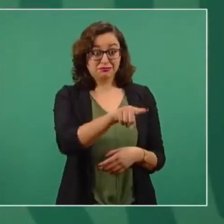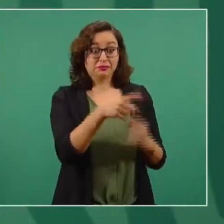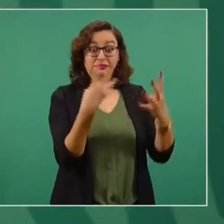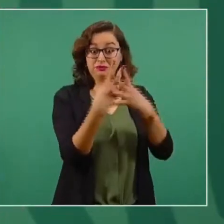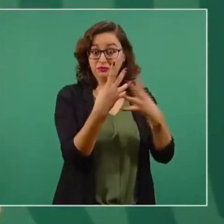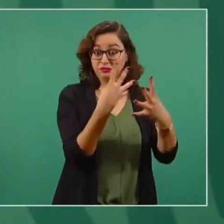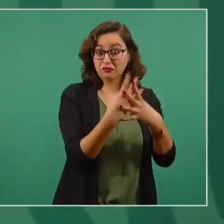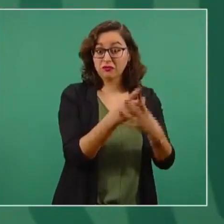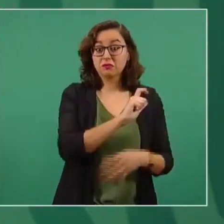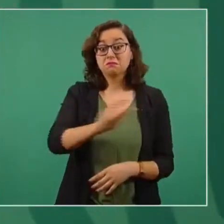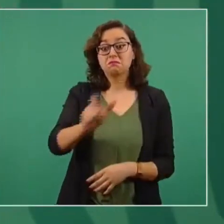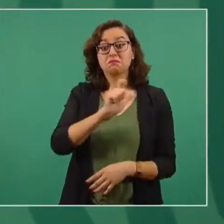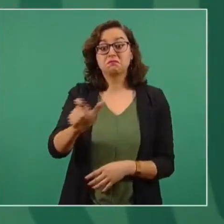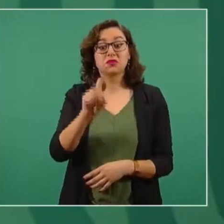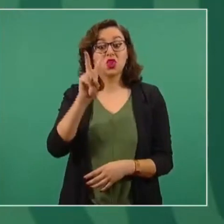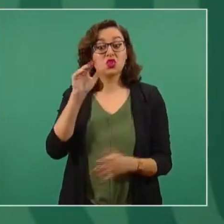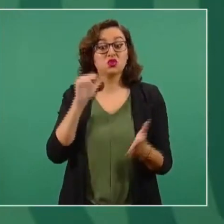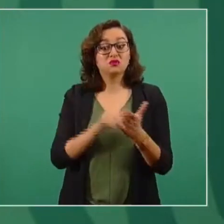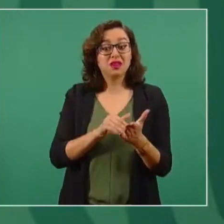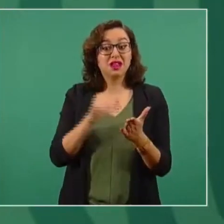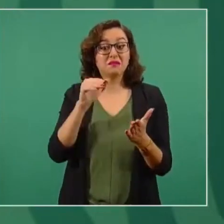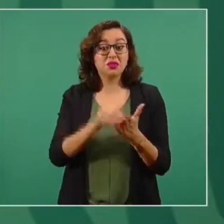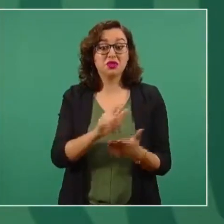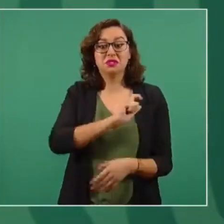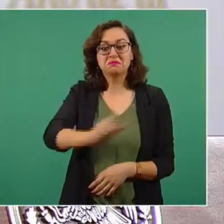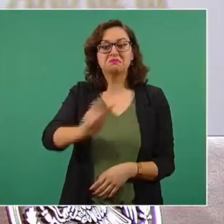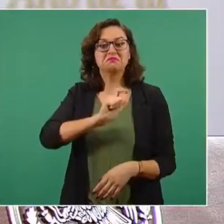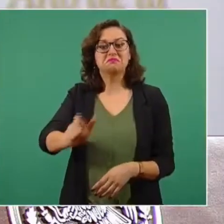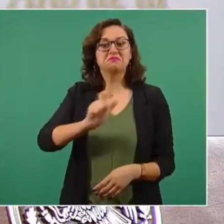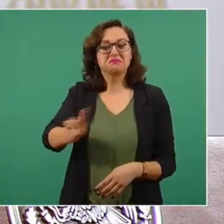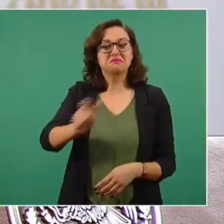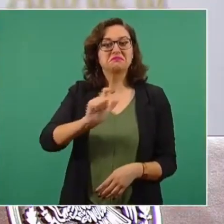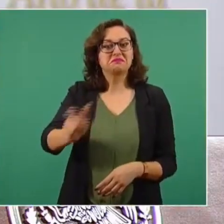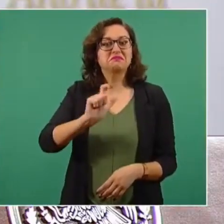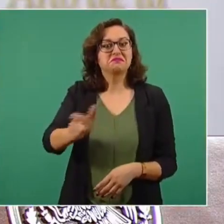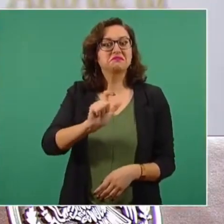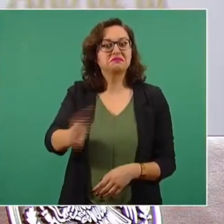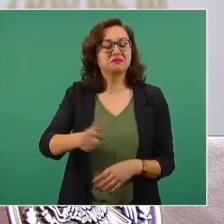deja dos mil millones al año